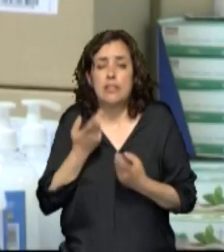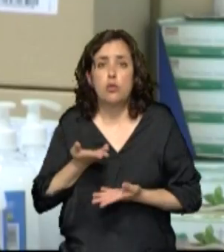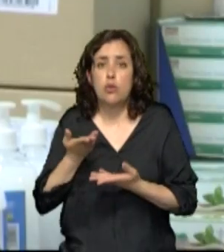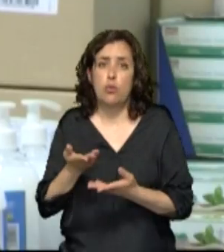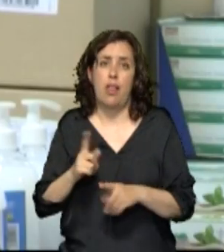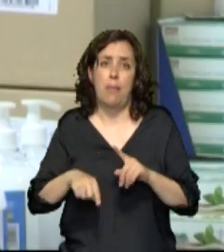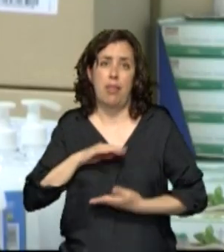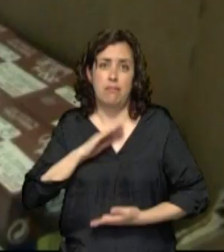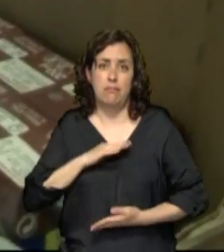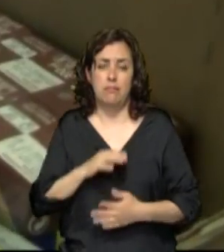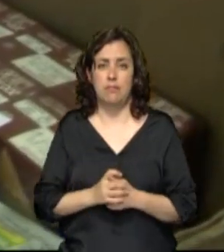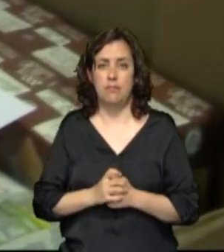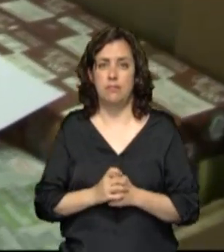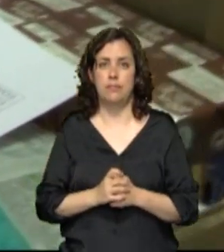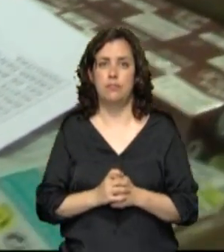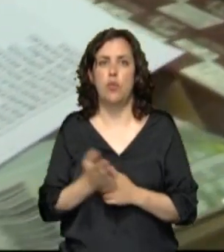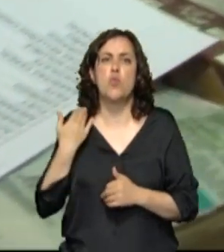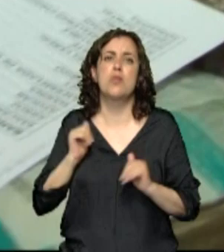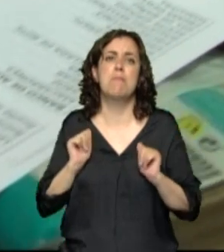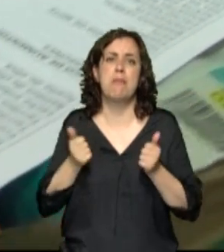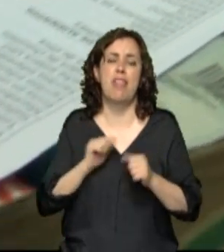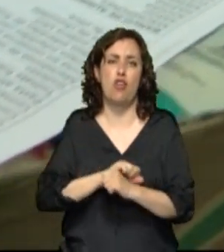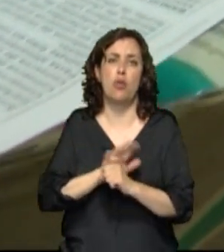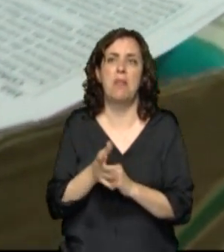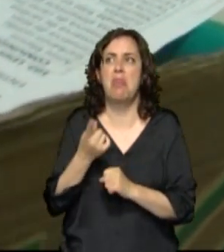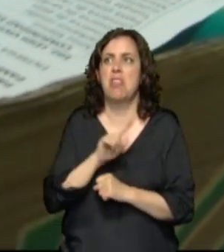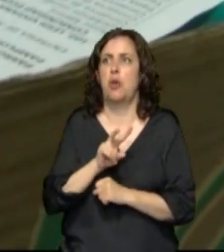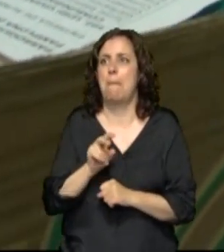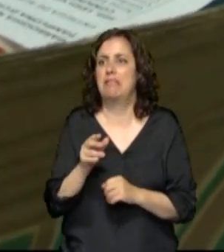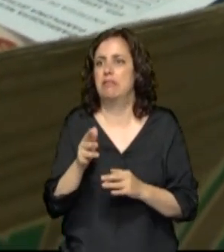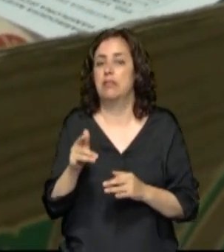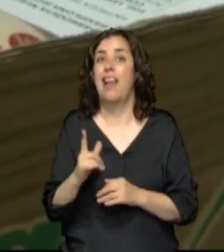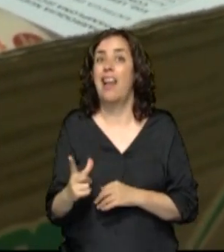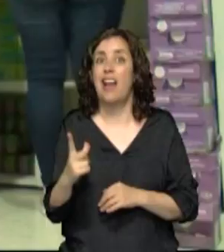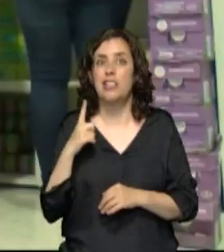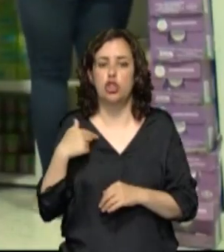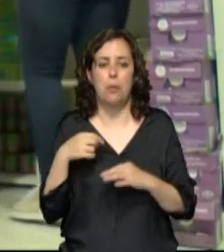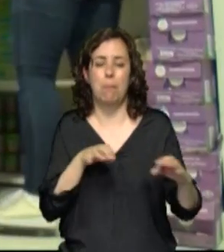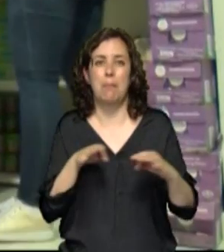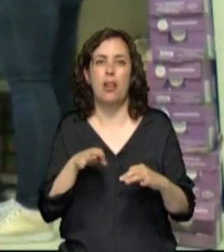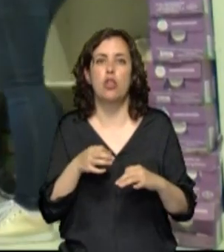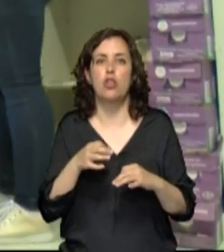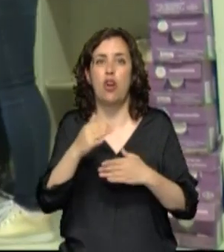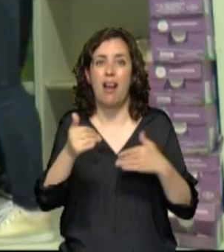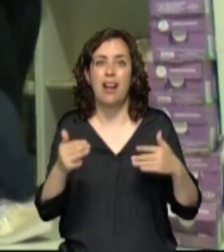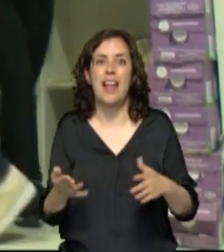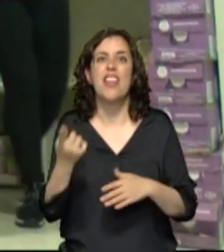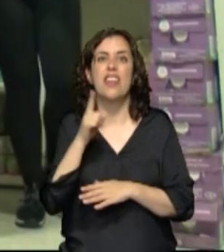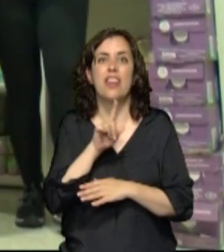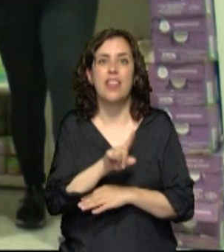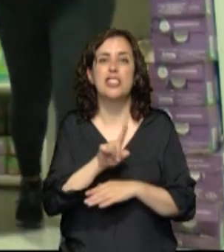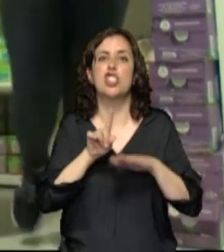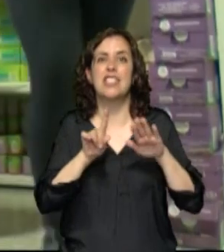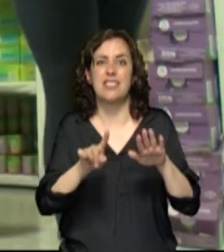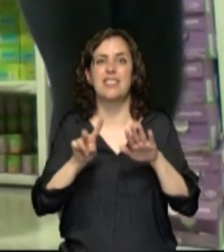Al principio de la pandemia igual teníamos 120 y tantas familias y ayer estaba preparando ya el lote número 167.